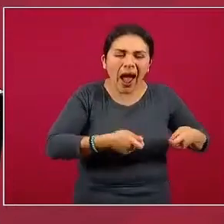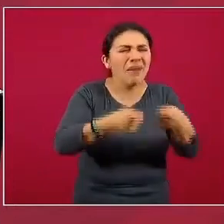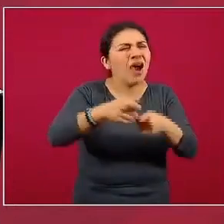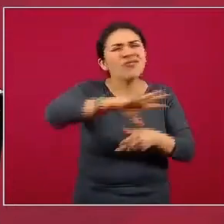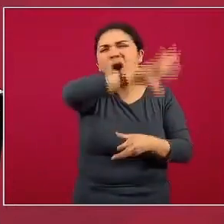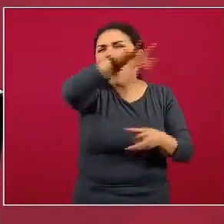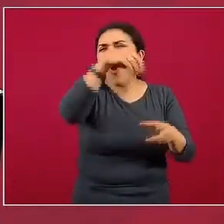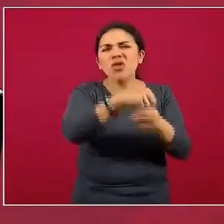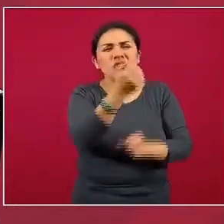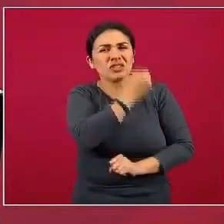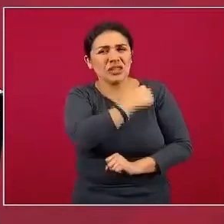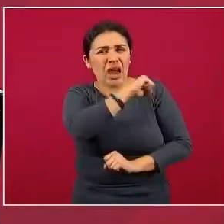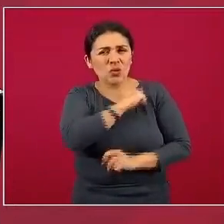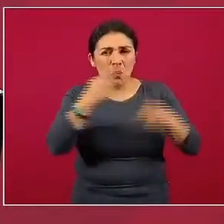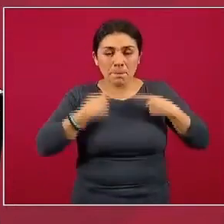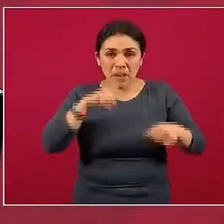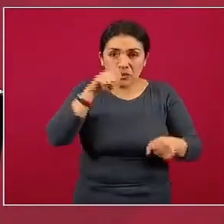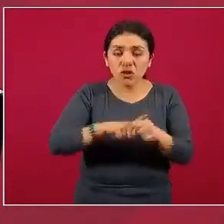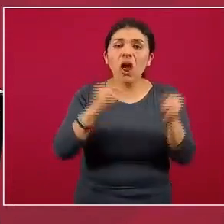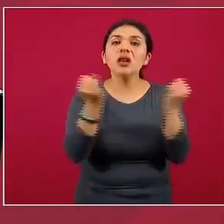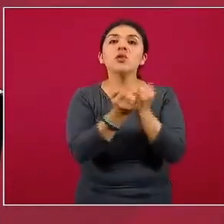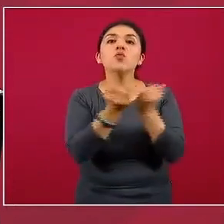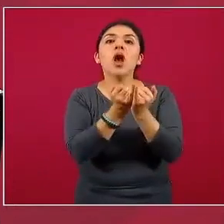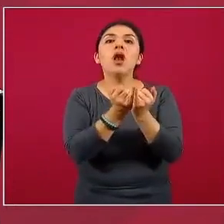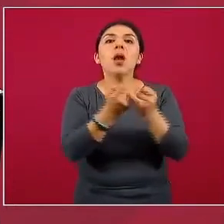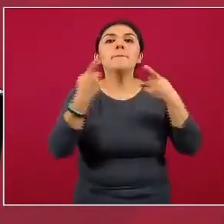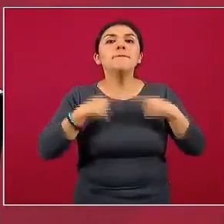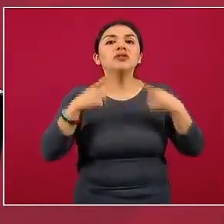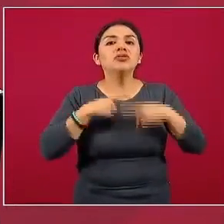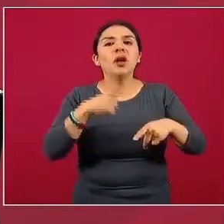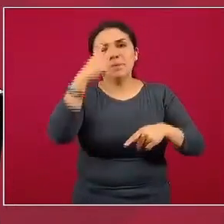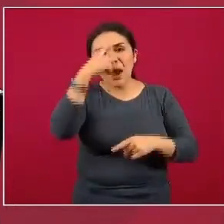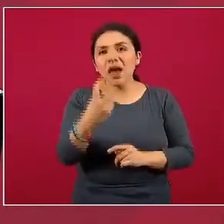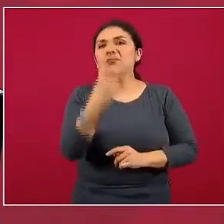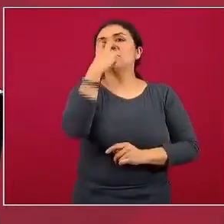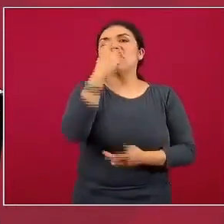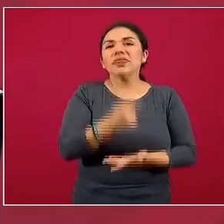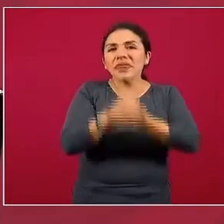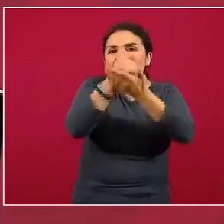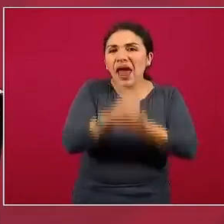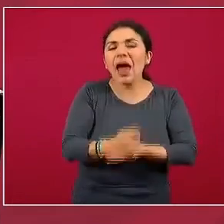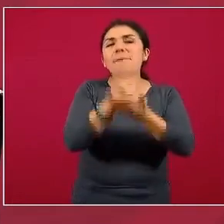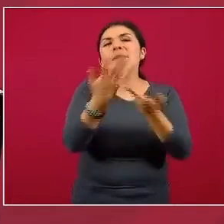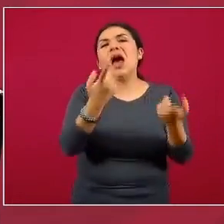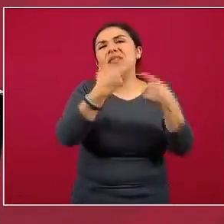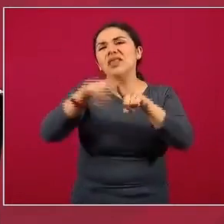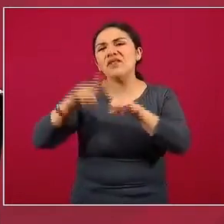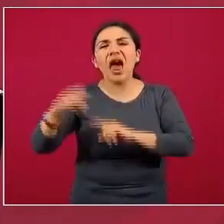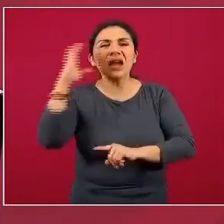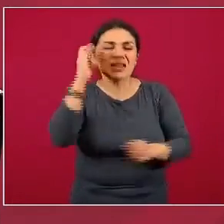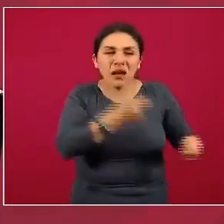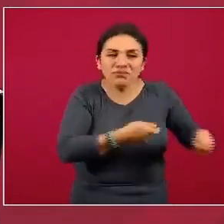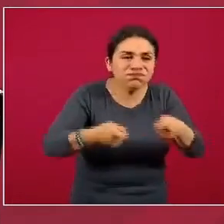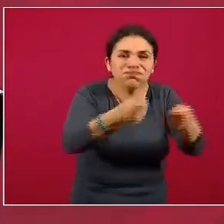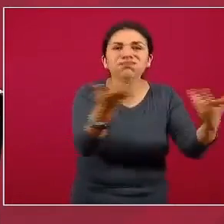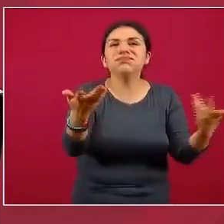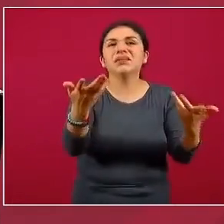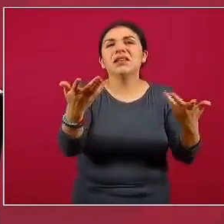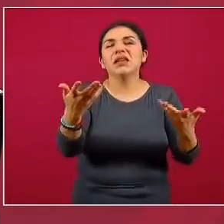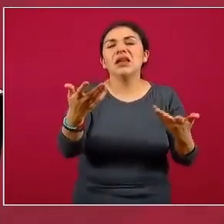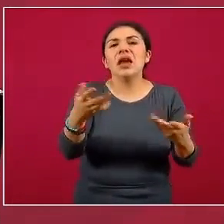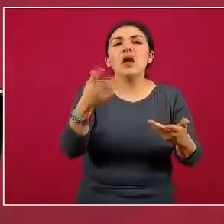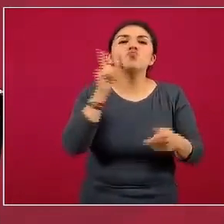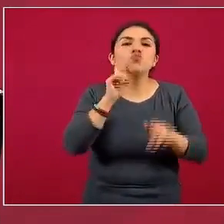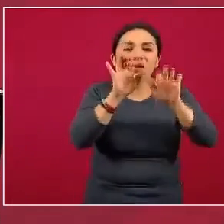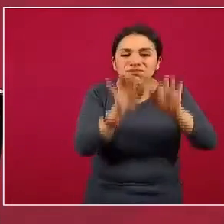todo el personal de salud, también el personal que participa en inhaloterapia, en rehabilitación, los camilleros, las